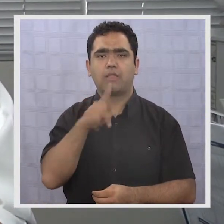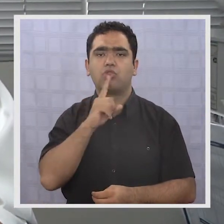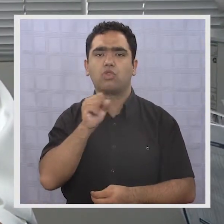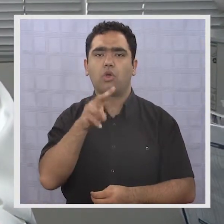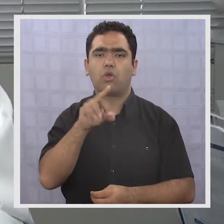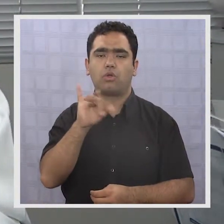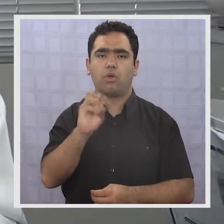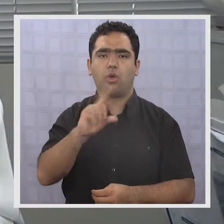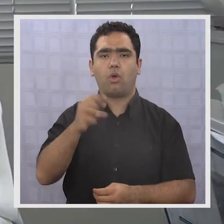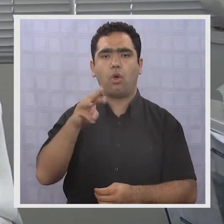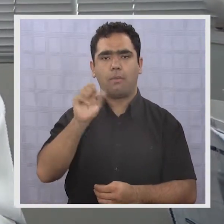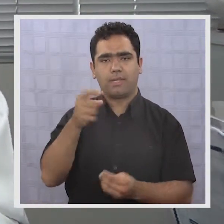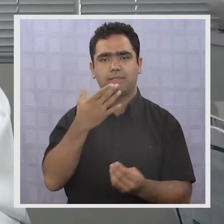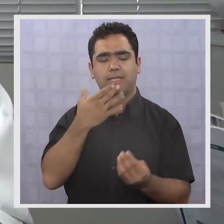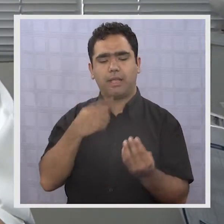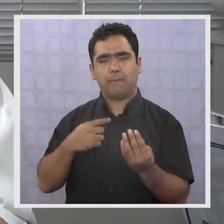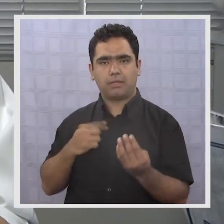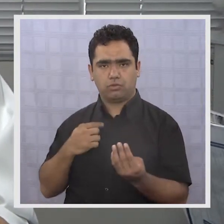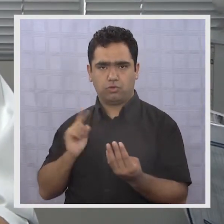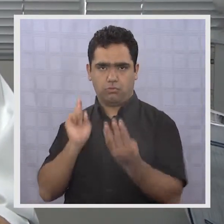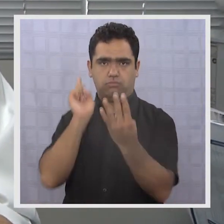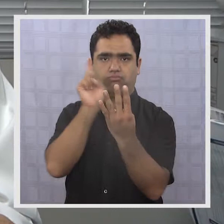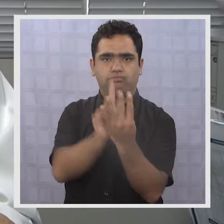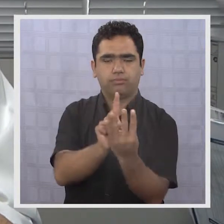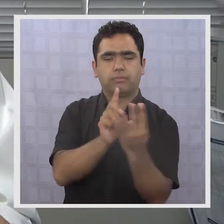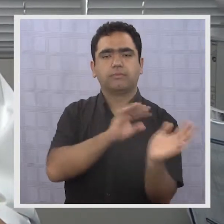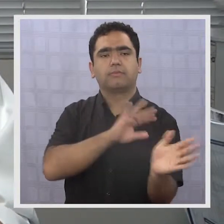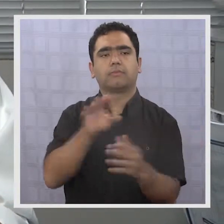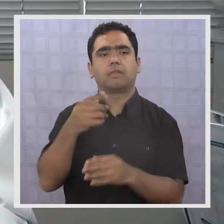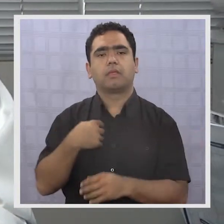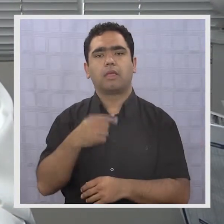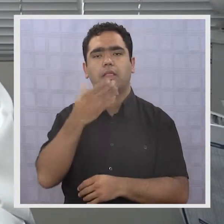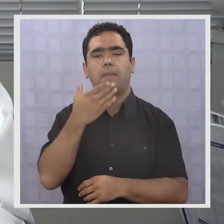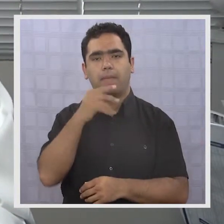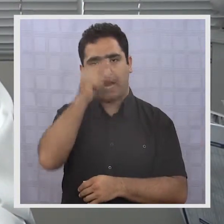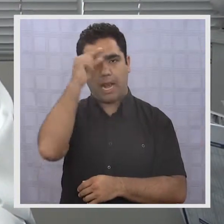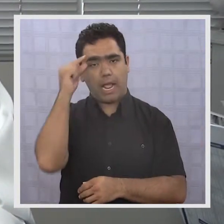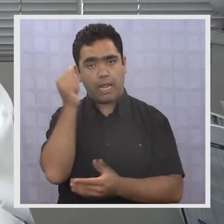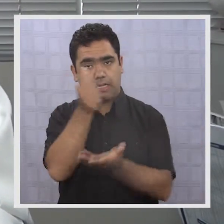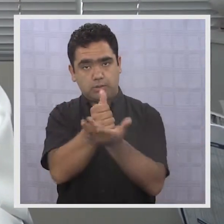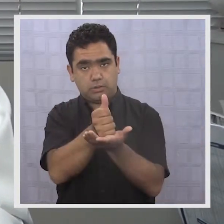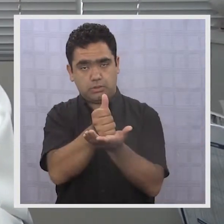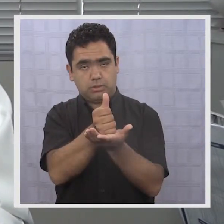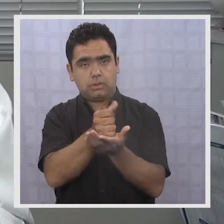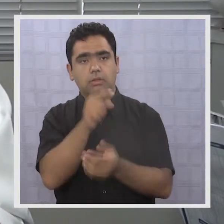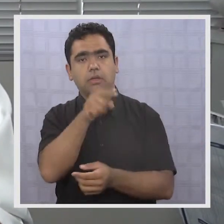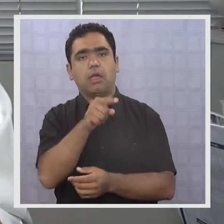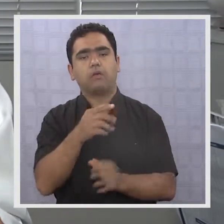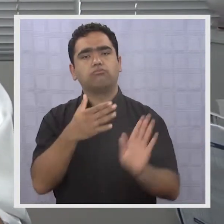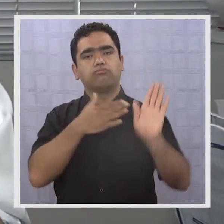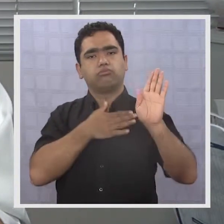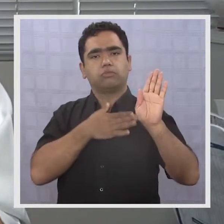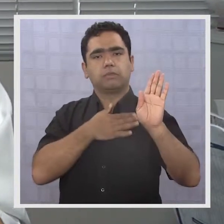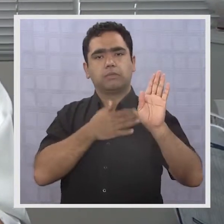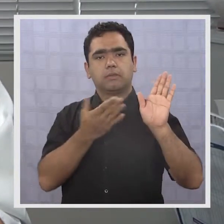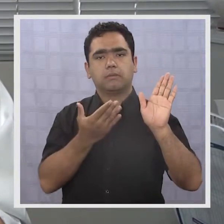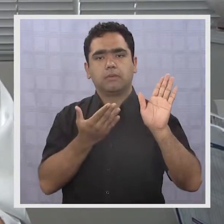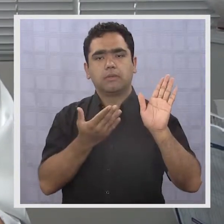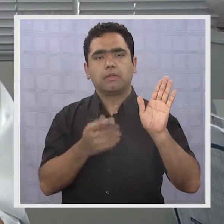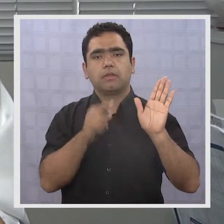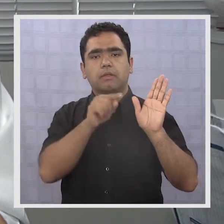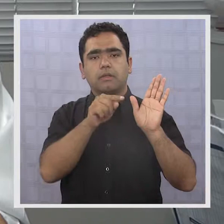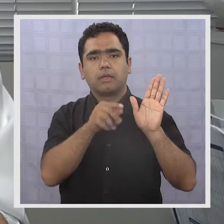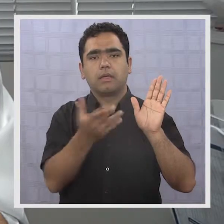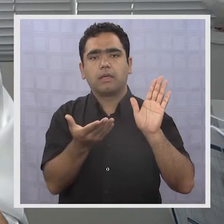estuve yo. Y el señor Soria, el alcalde, se comprometió que, ante la eventualidad